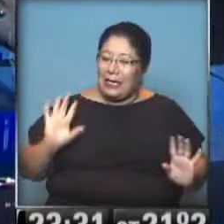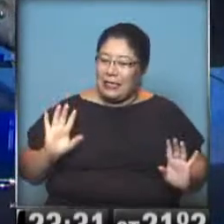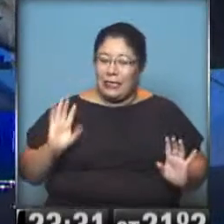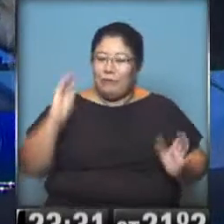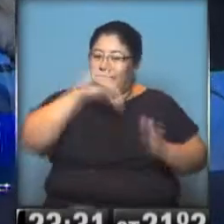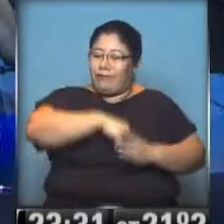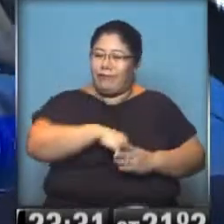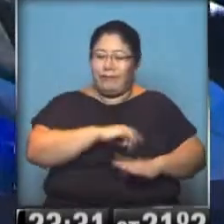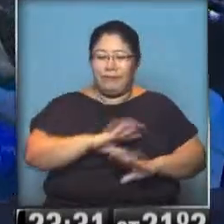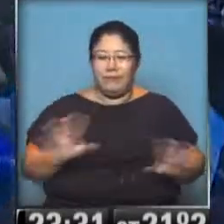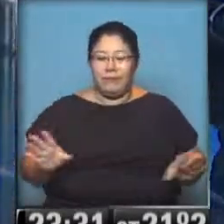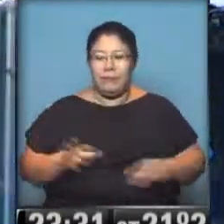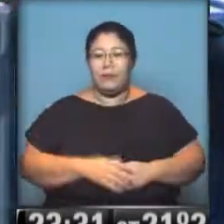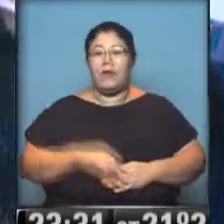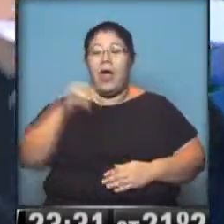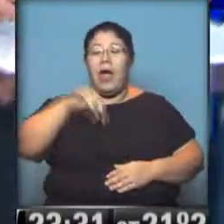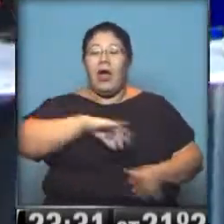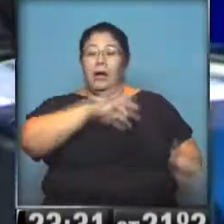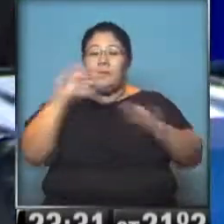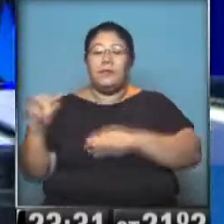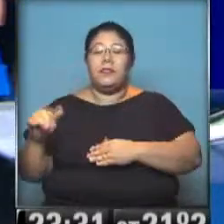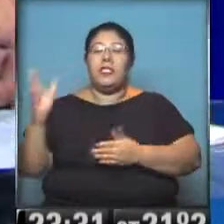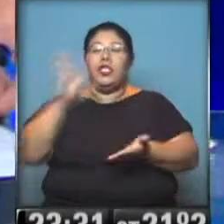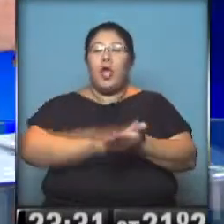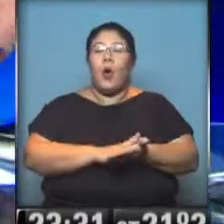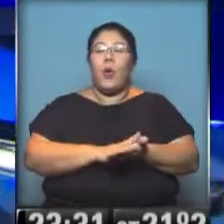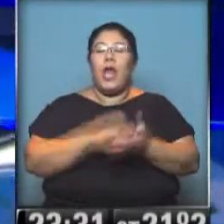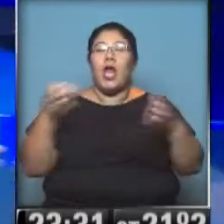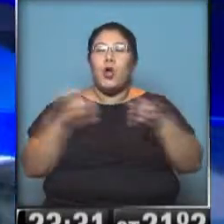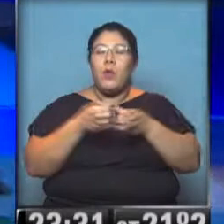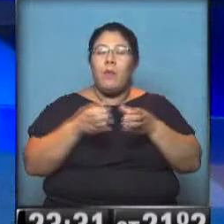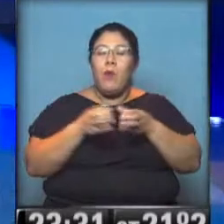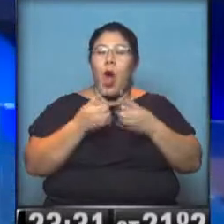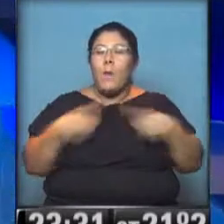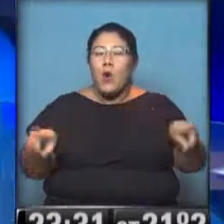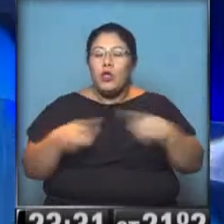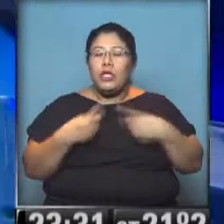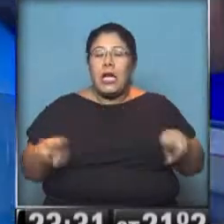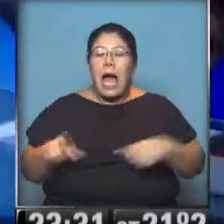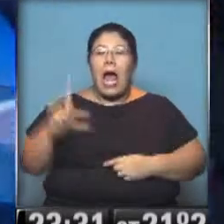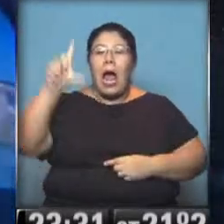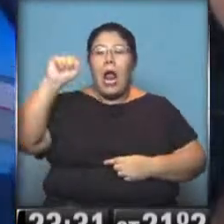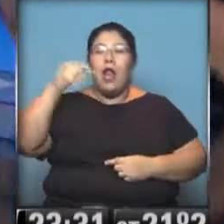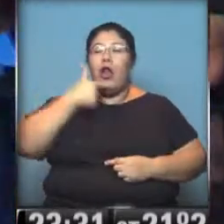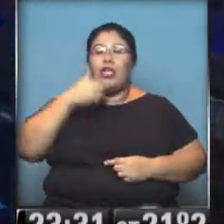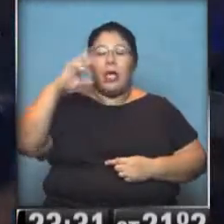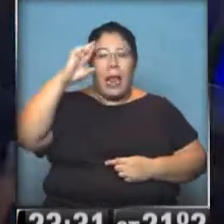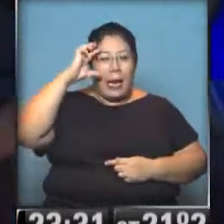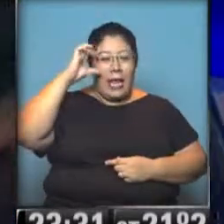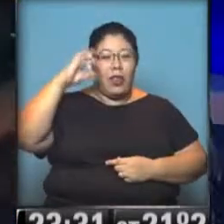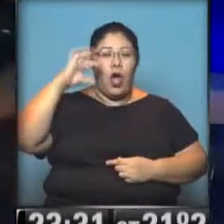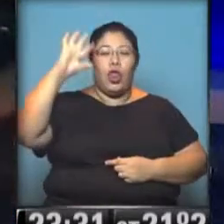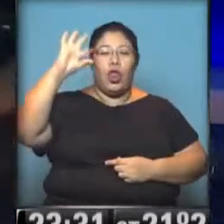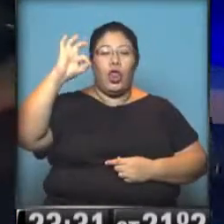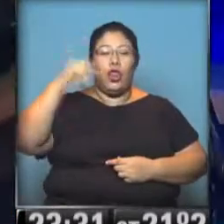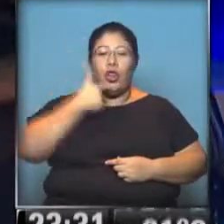Hablamos ahora de la prehistoria de Los Redondos. Atención, patria ricotera, Maxi. Sí, Pablo, porque es así. Mirá, te cuento más o menos para que entiendas lo que